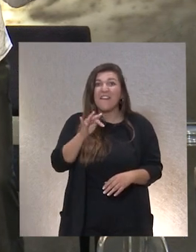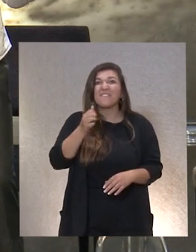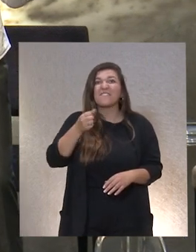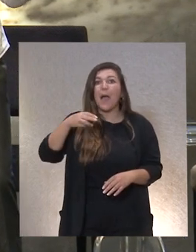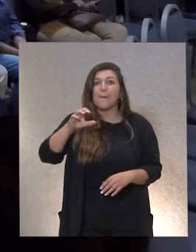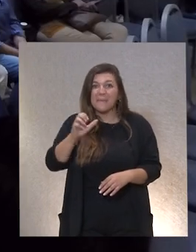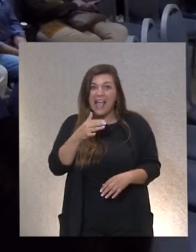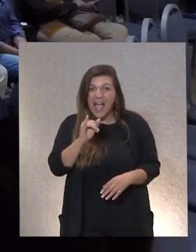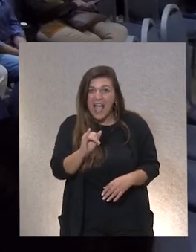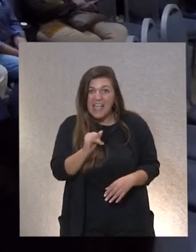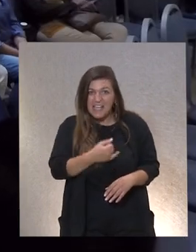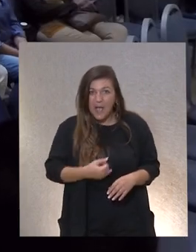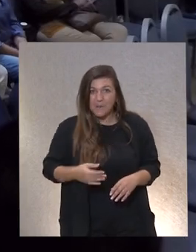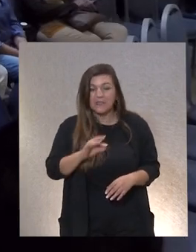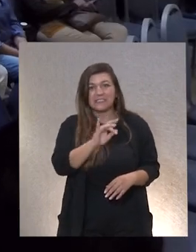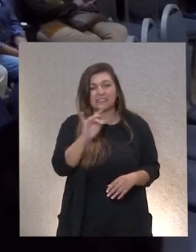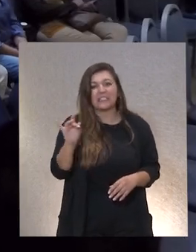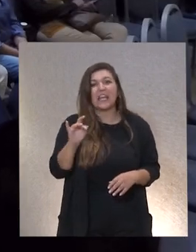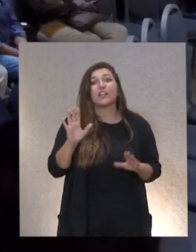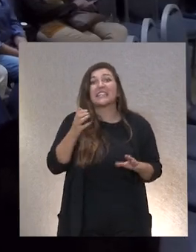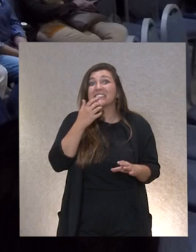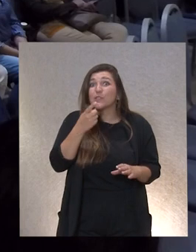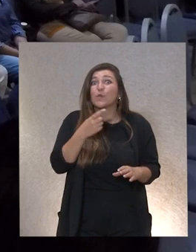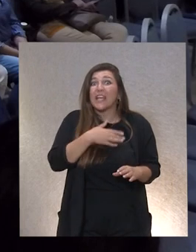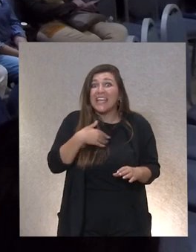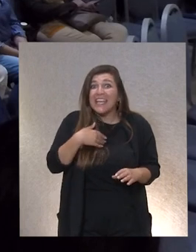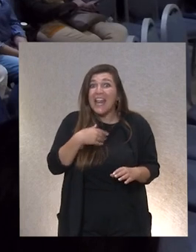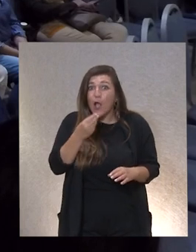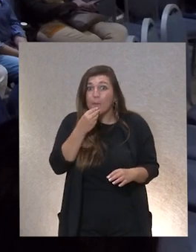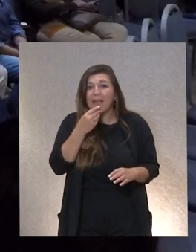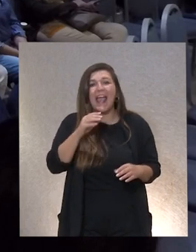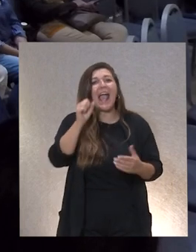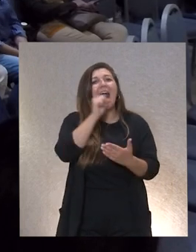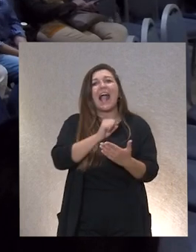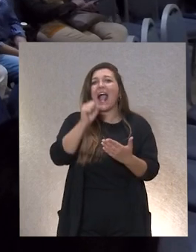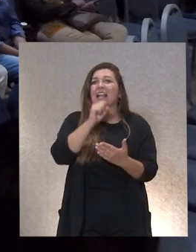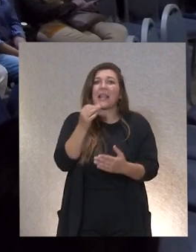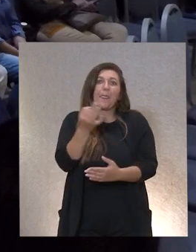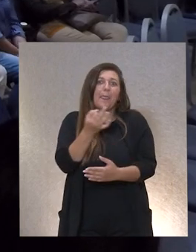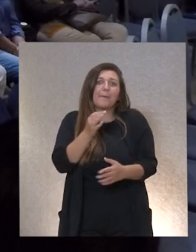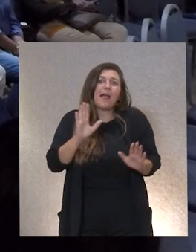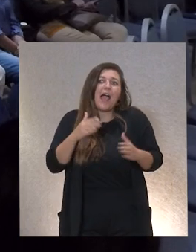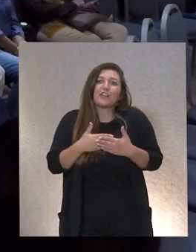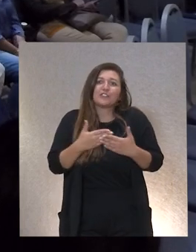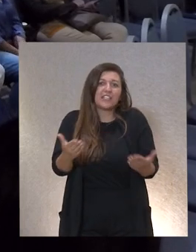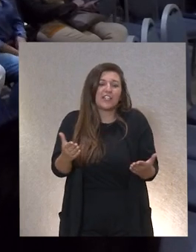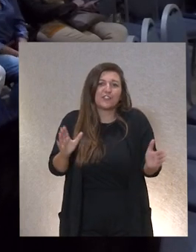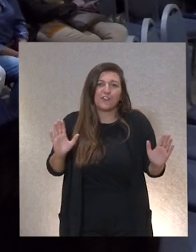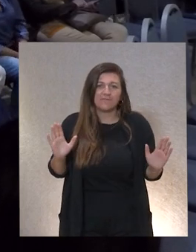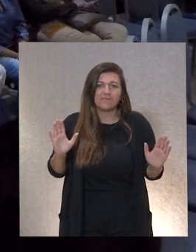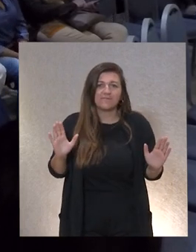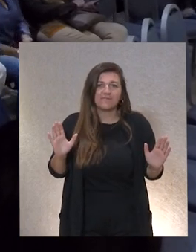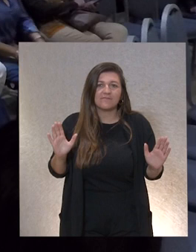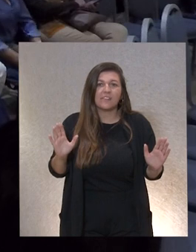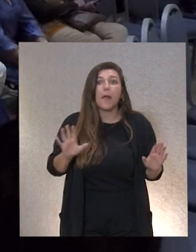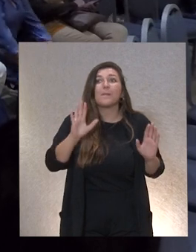tenéis hambre vale aquí el que quiere comer tiene que cantar ah se siente eso sí que vamos a